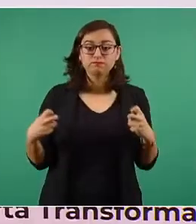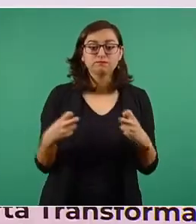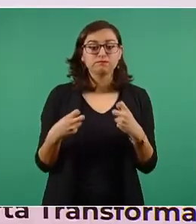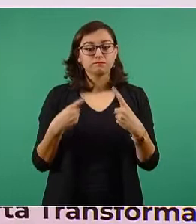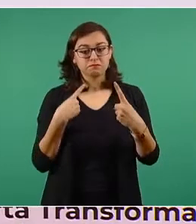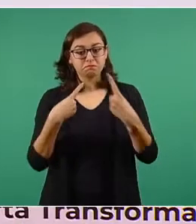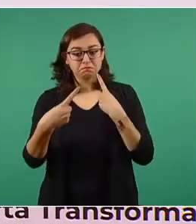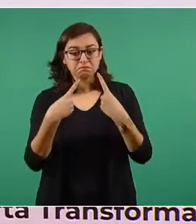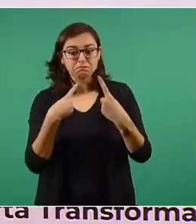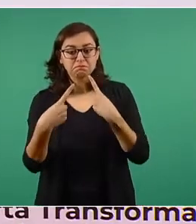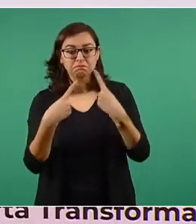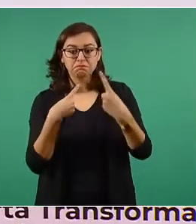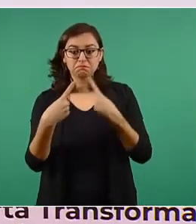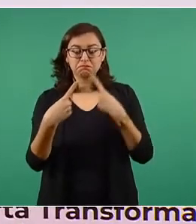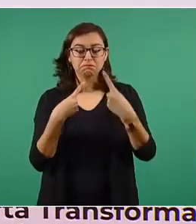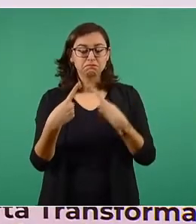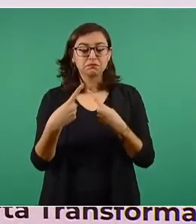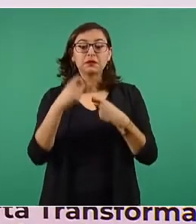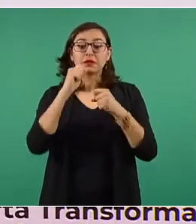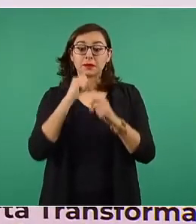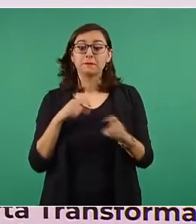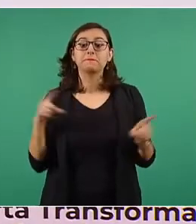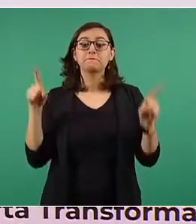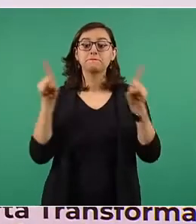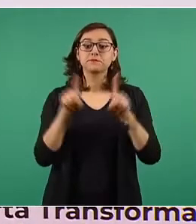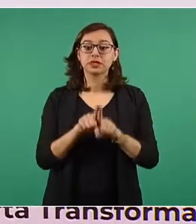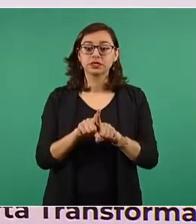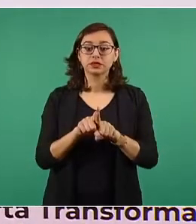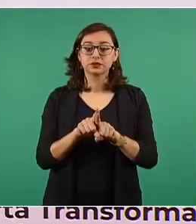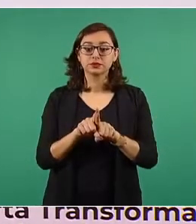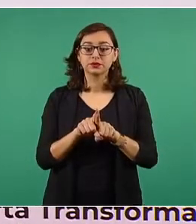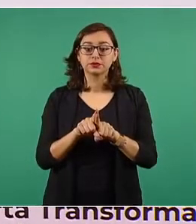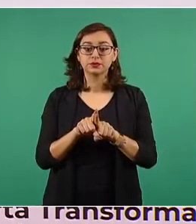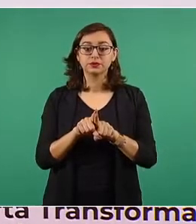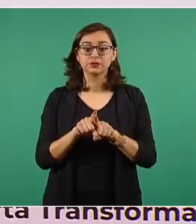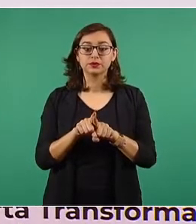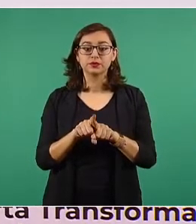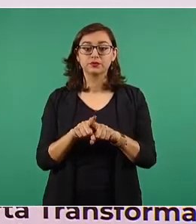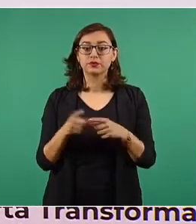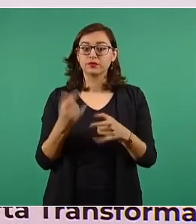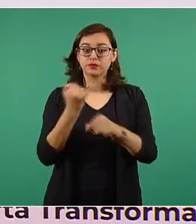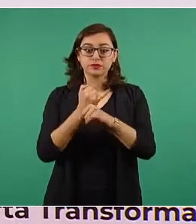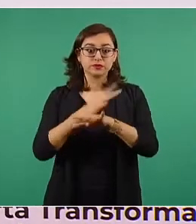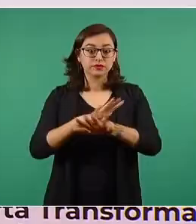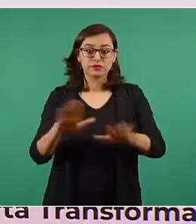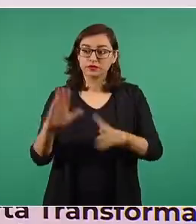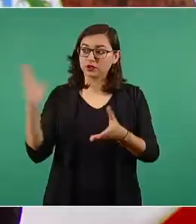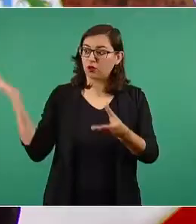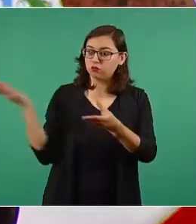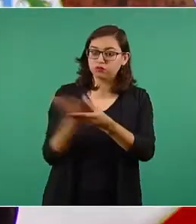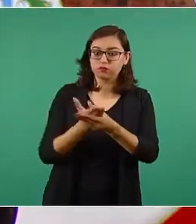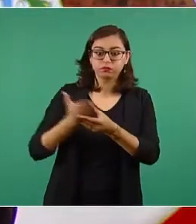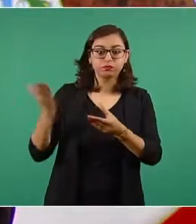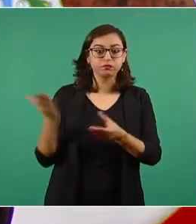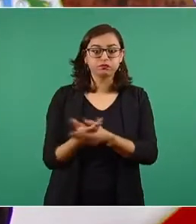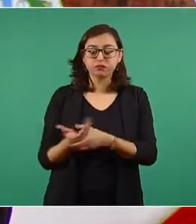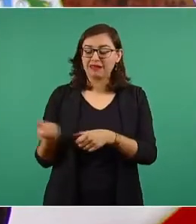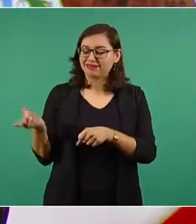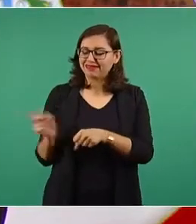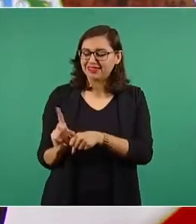se reciben los reportes, lo que sucede